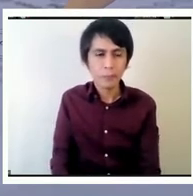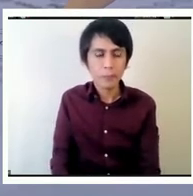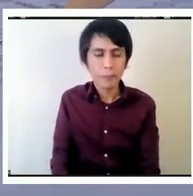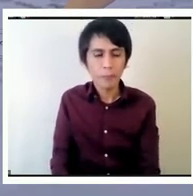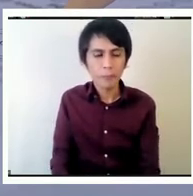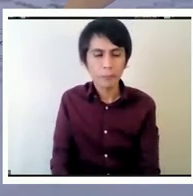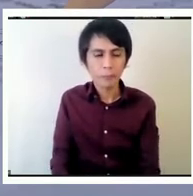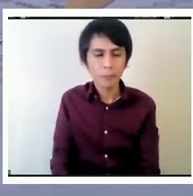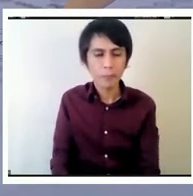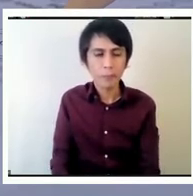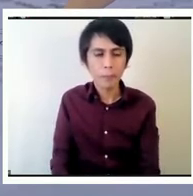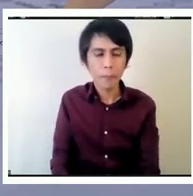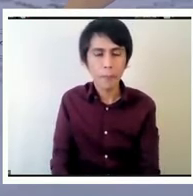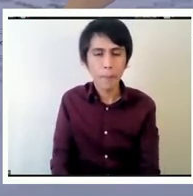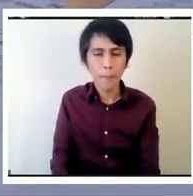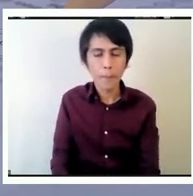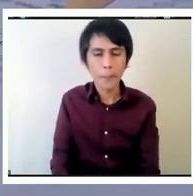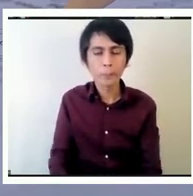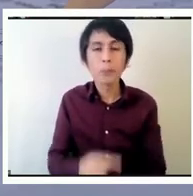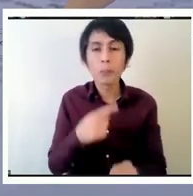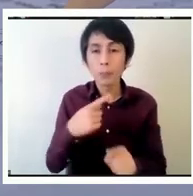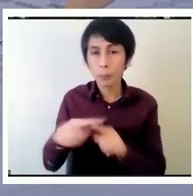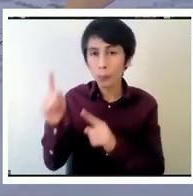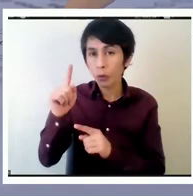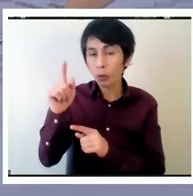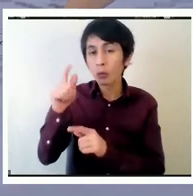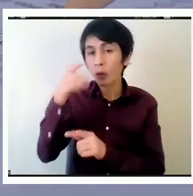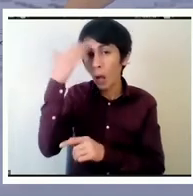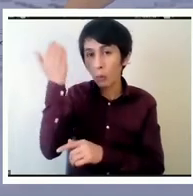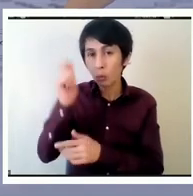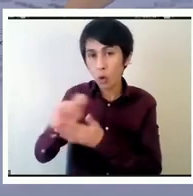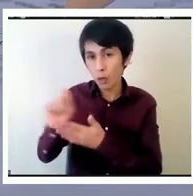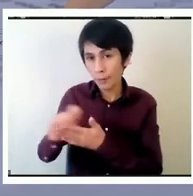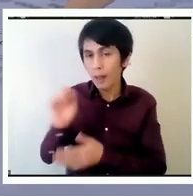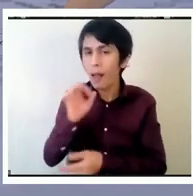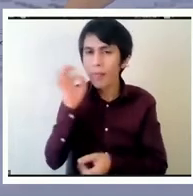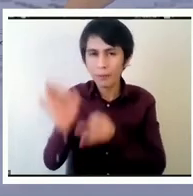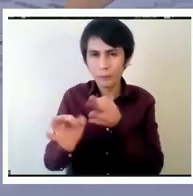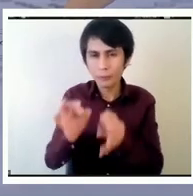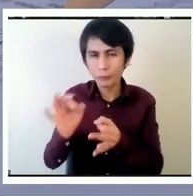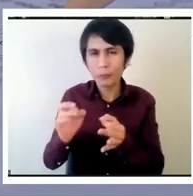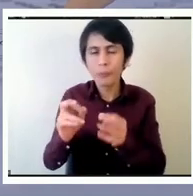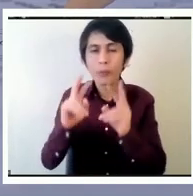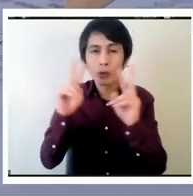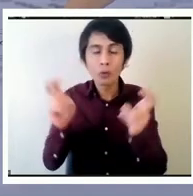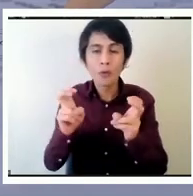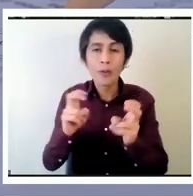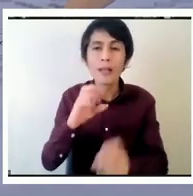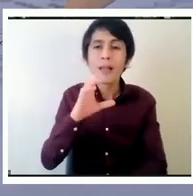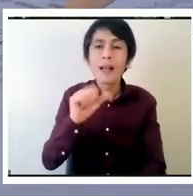otros han introducido cierto a la literatura ideas cierto también del capital profesional